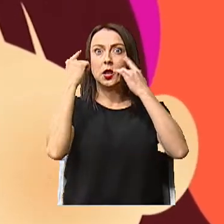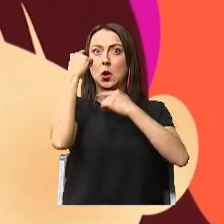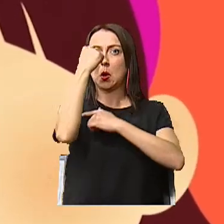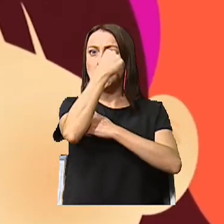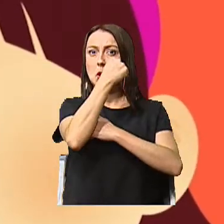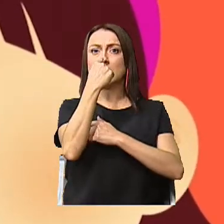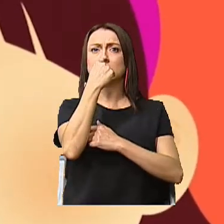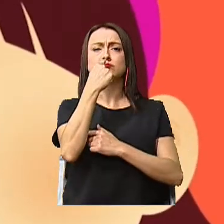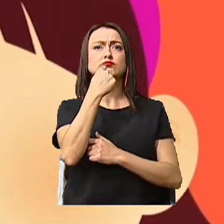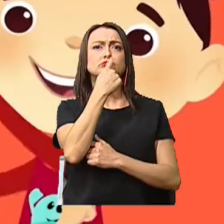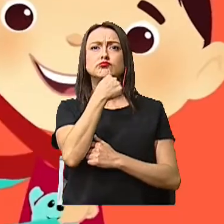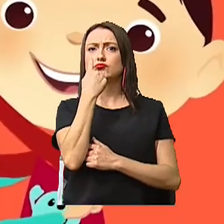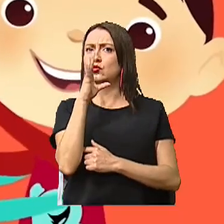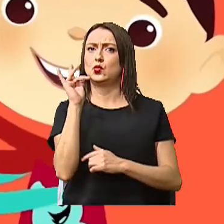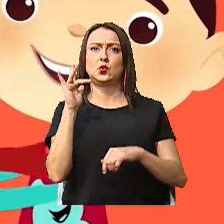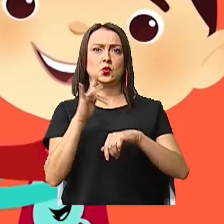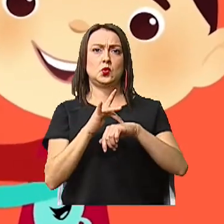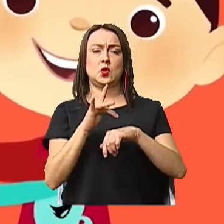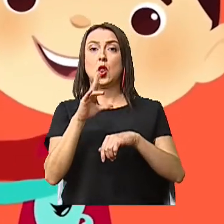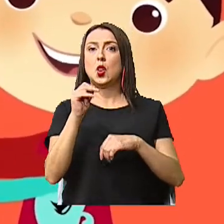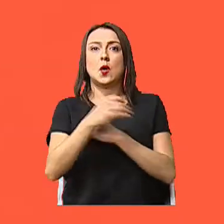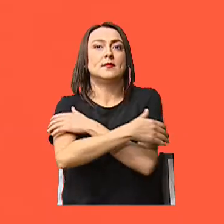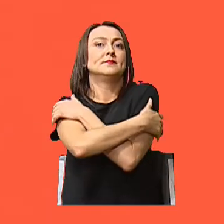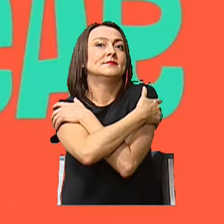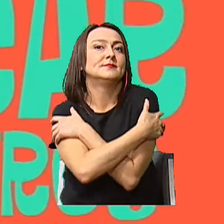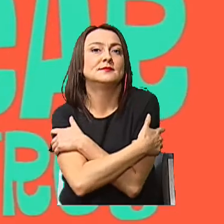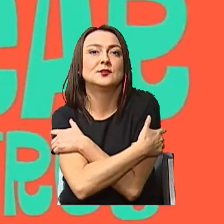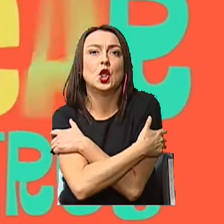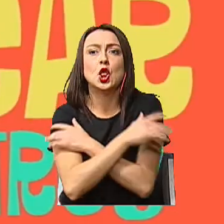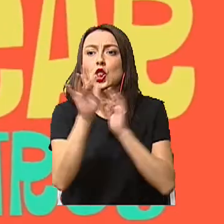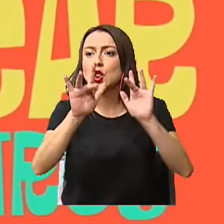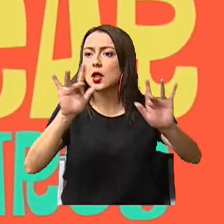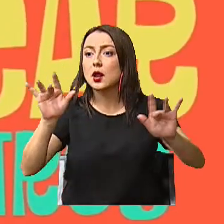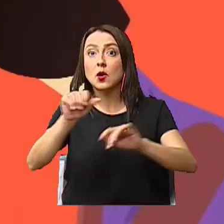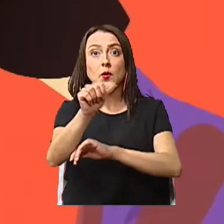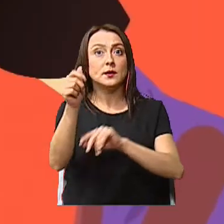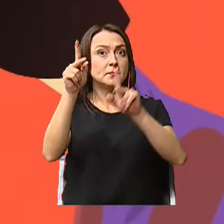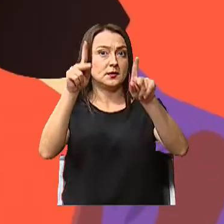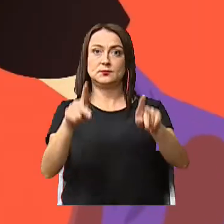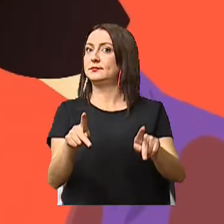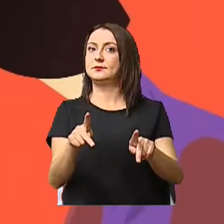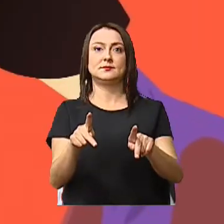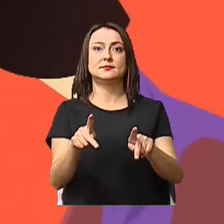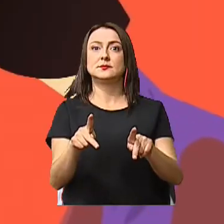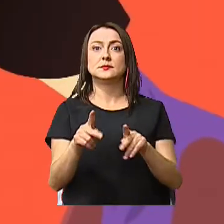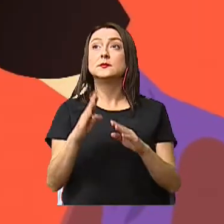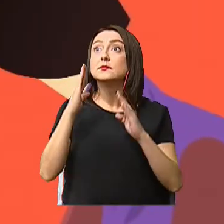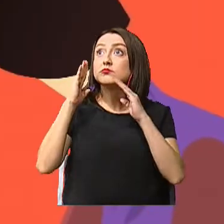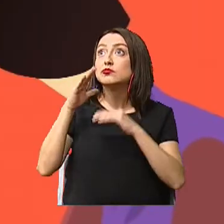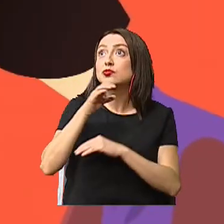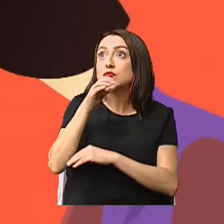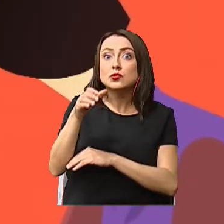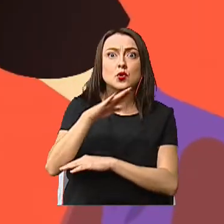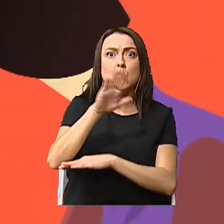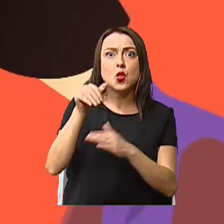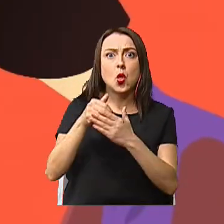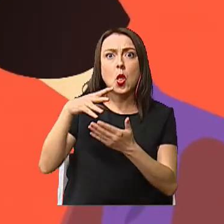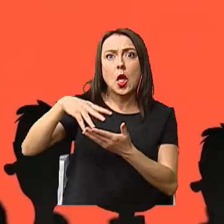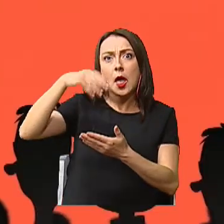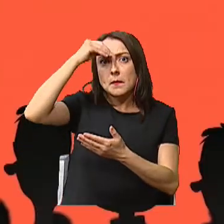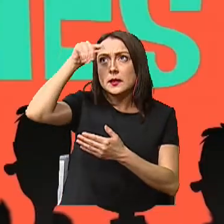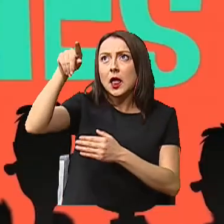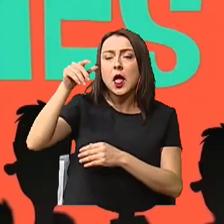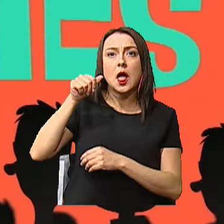nariz o la boca. No dar abrazos ni tocar a otras personas. Hacer caso a los consejos que me dan los adultos.